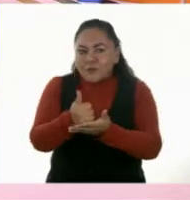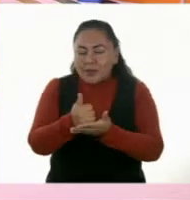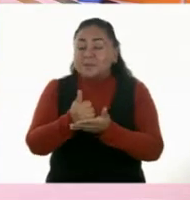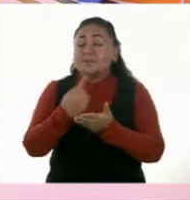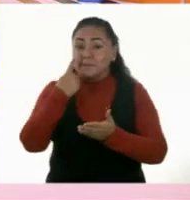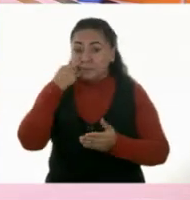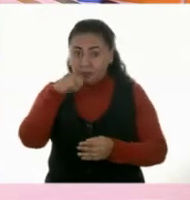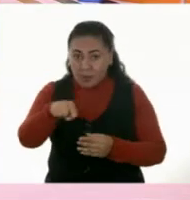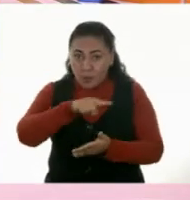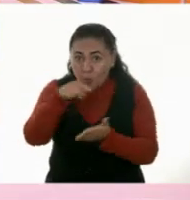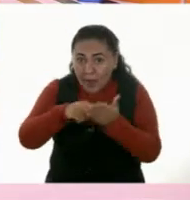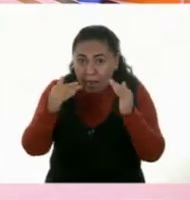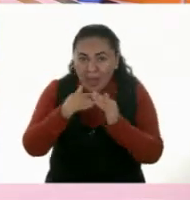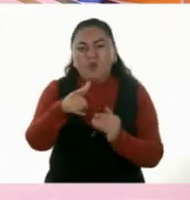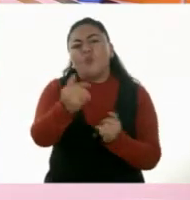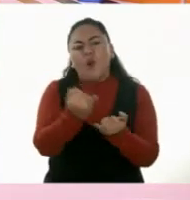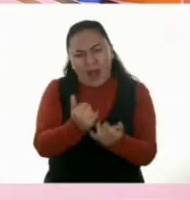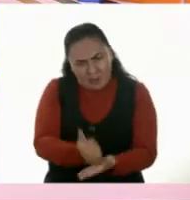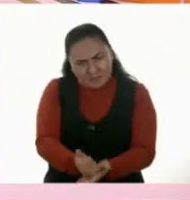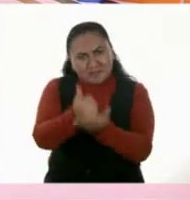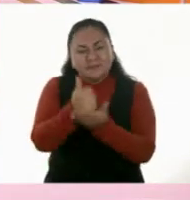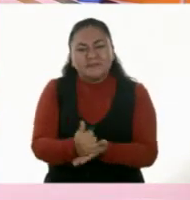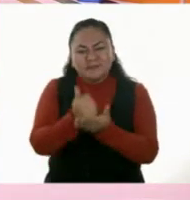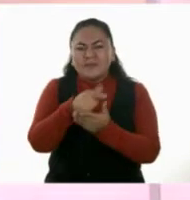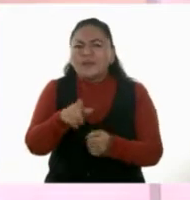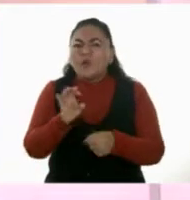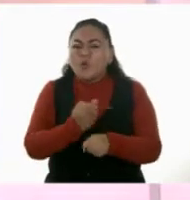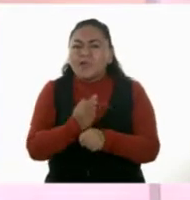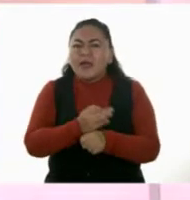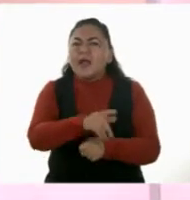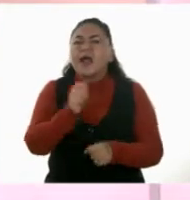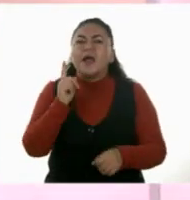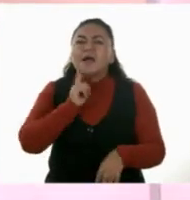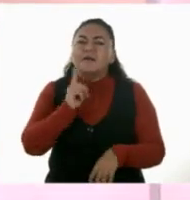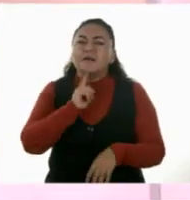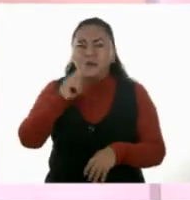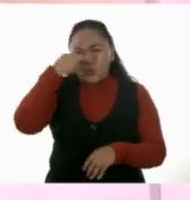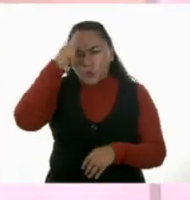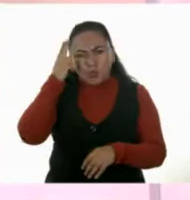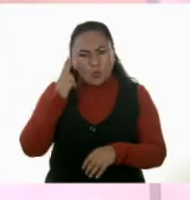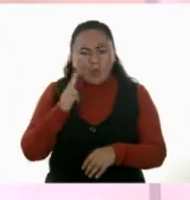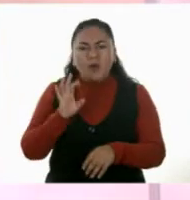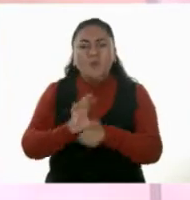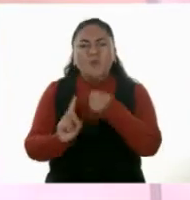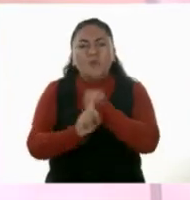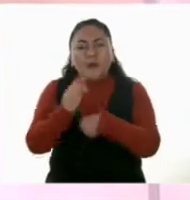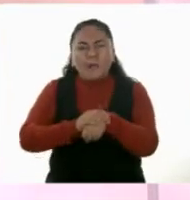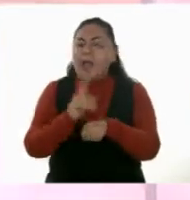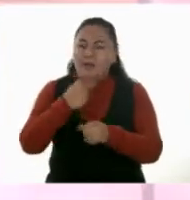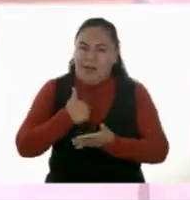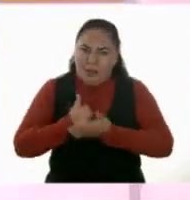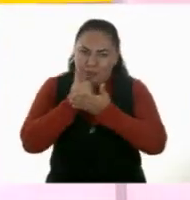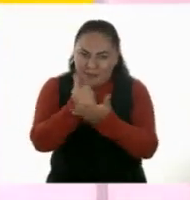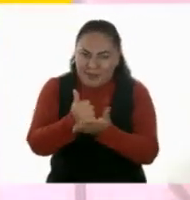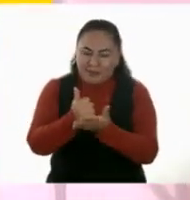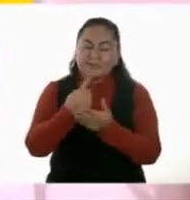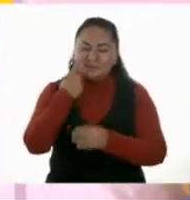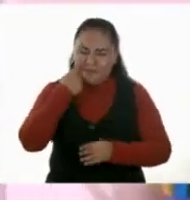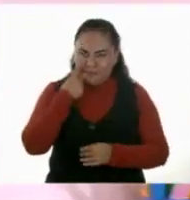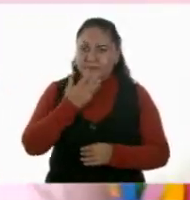Y bueno, ustedes en casa también nos ayuden a resolver este conflicto que está teniendo Norma con sus amigas. ¿Sí? Y vámonos por acá.